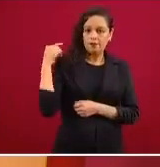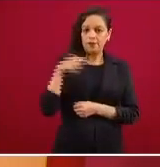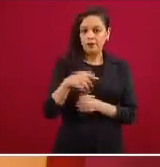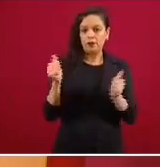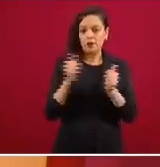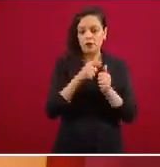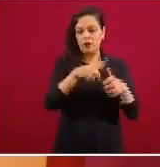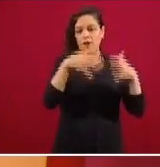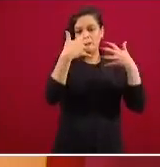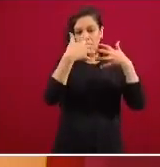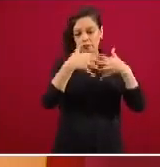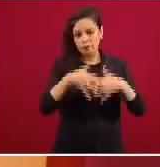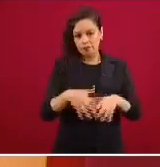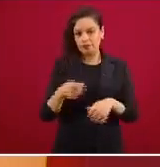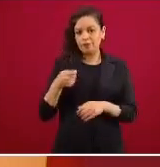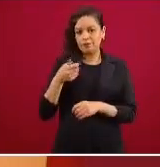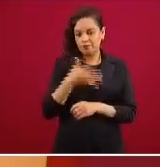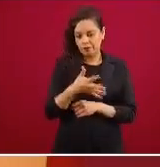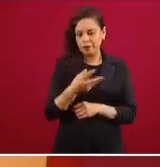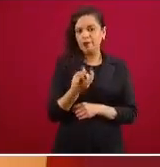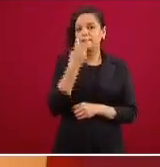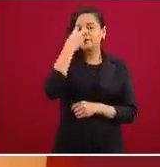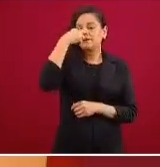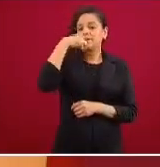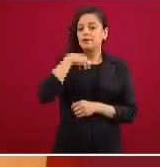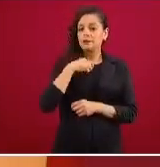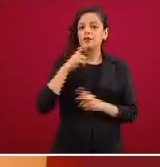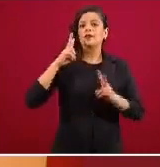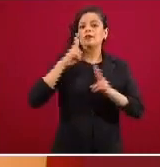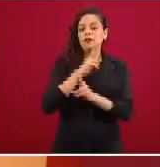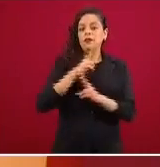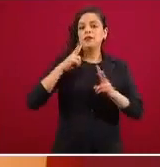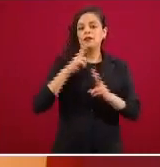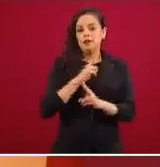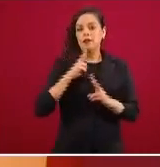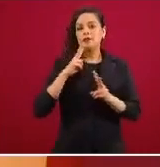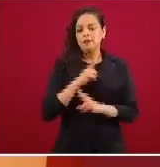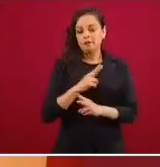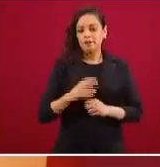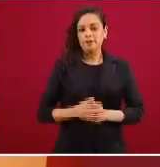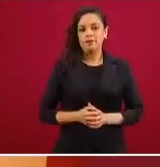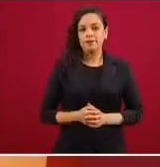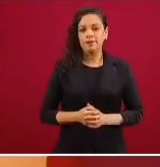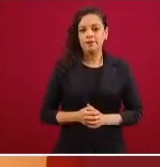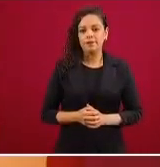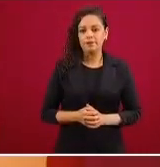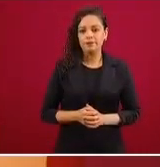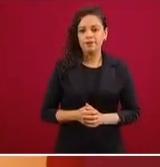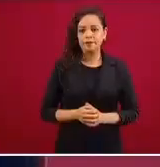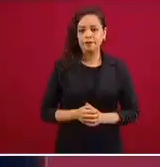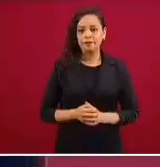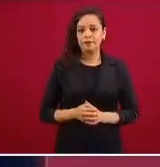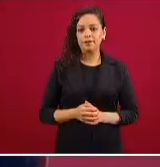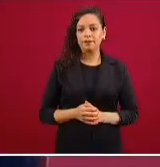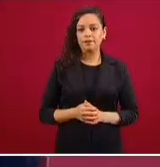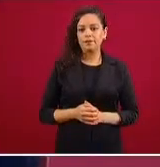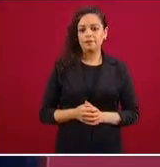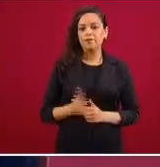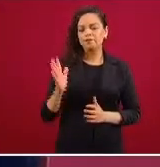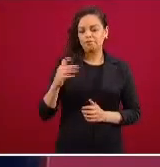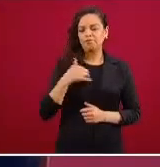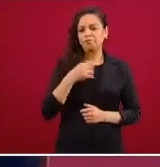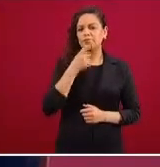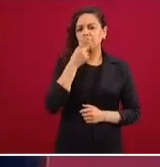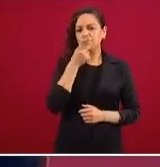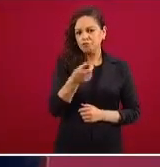hemos estado llamando ventilador mecánico algunos le llaman respirador mecánico y aquí quiero hacer una pequeña nota a